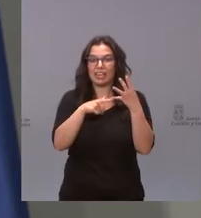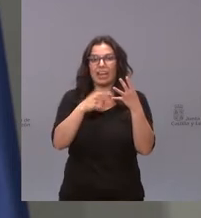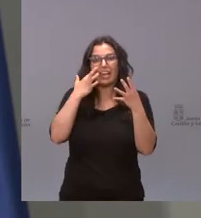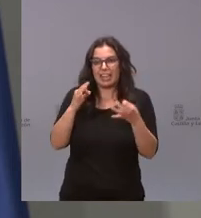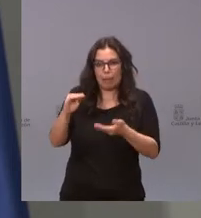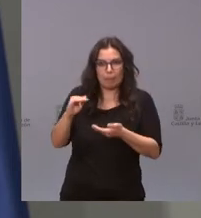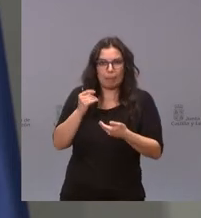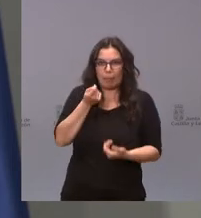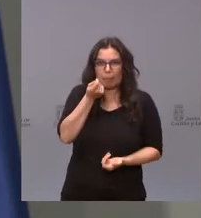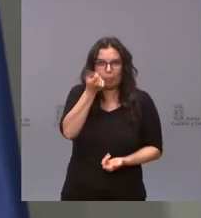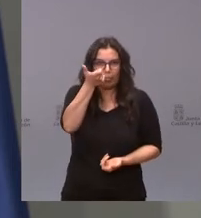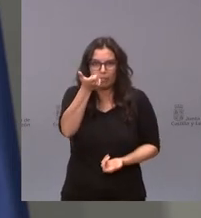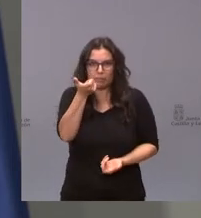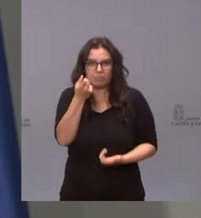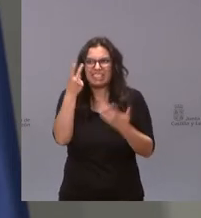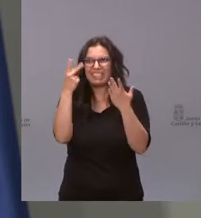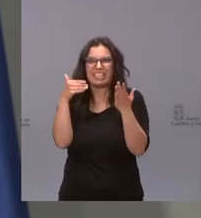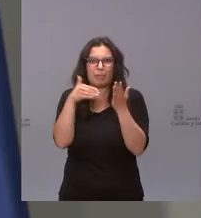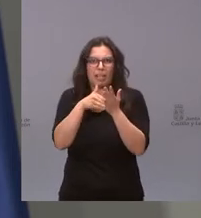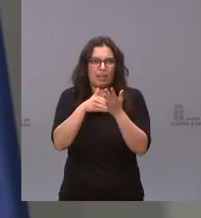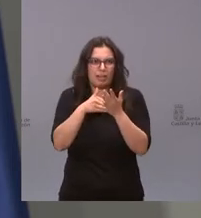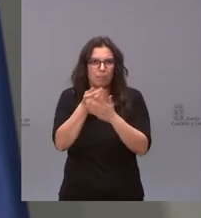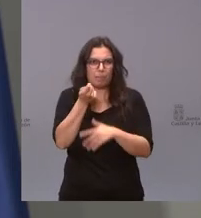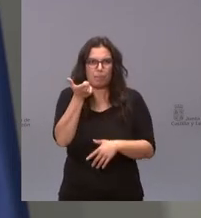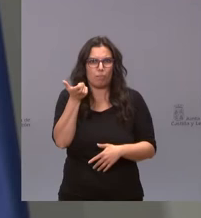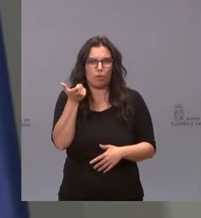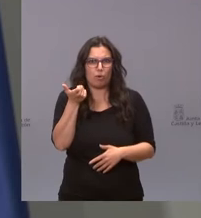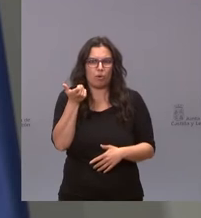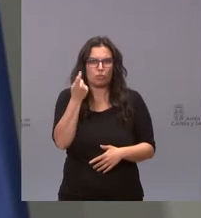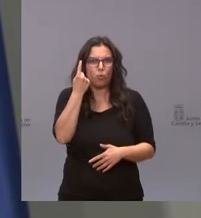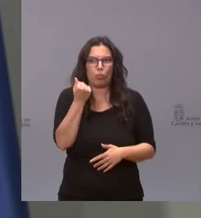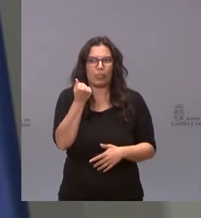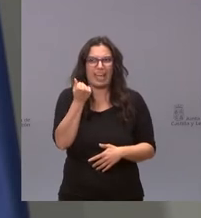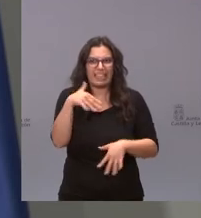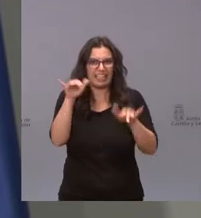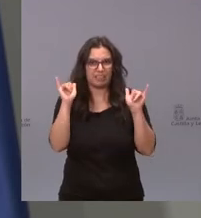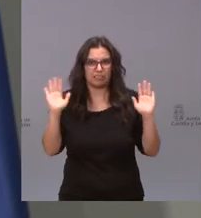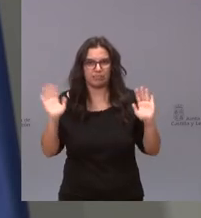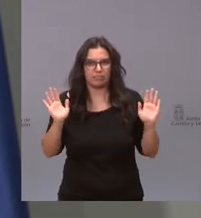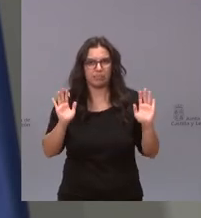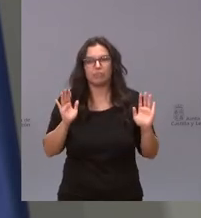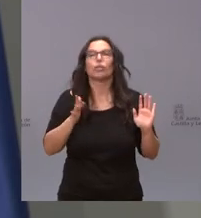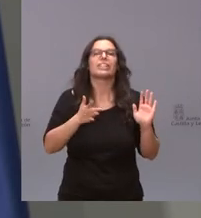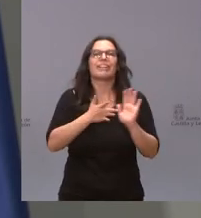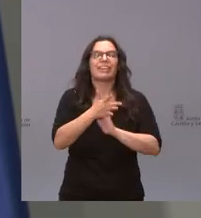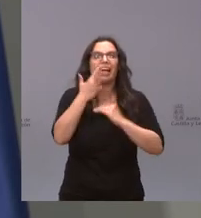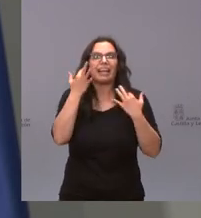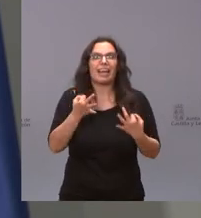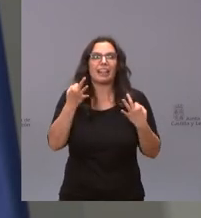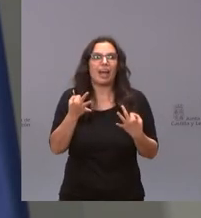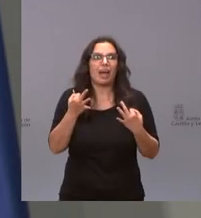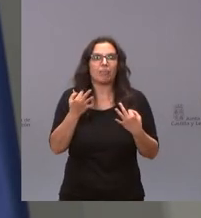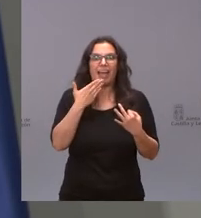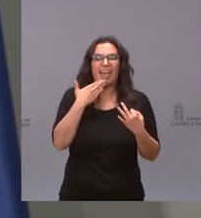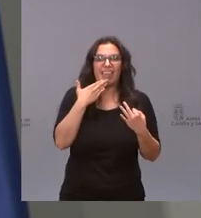llegan 7000 7000 es ni medio día de vacunación en la comunidad por tanto no somos capaces de cubrir ningún grupo